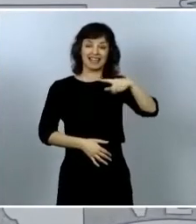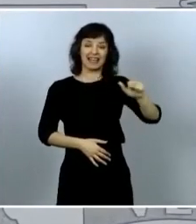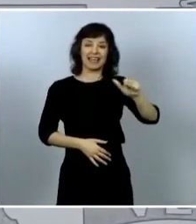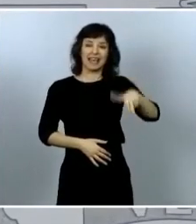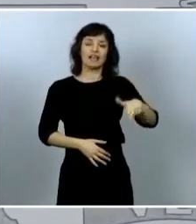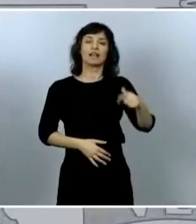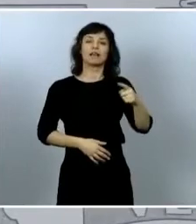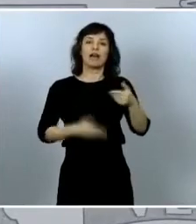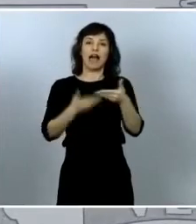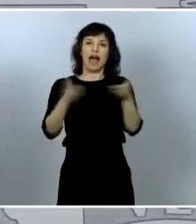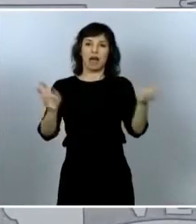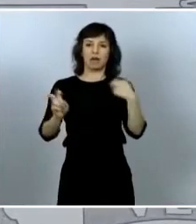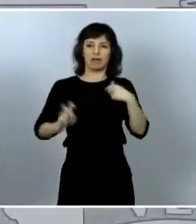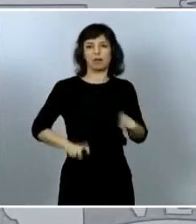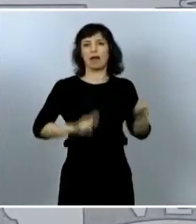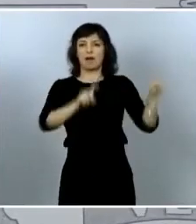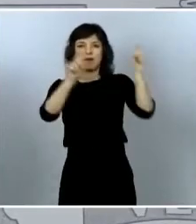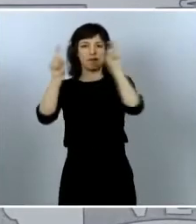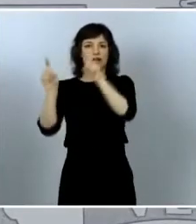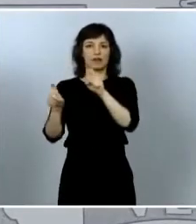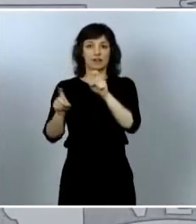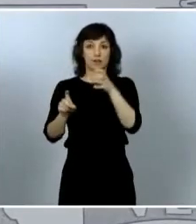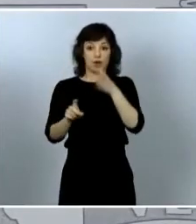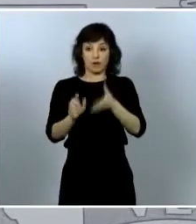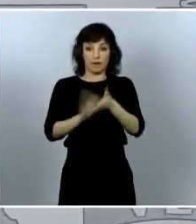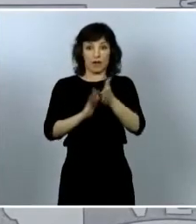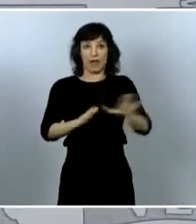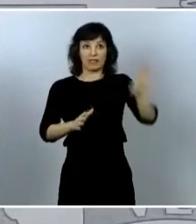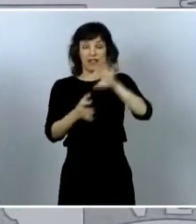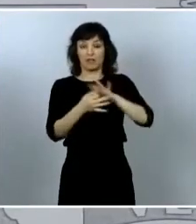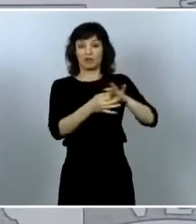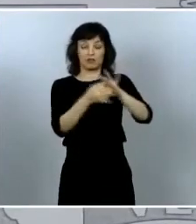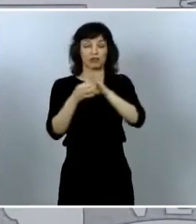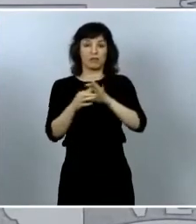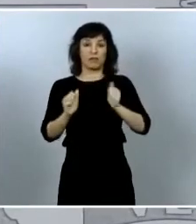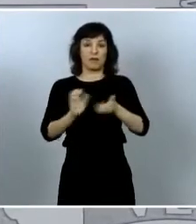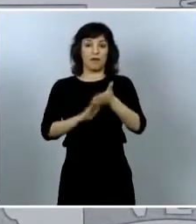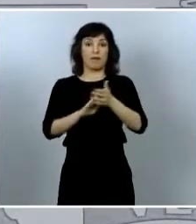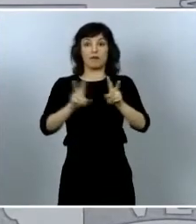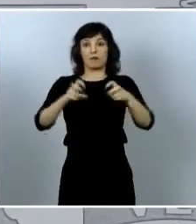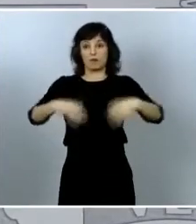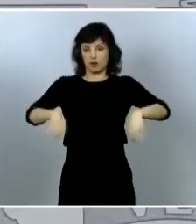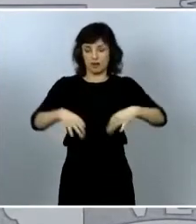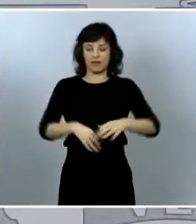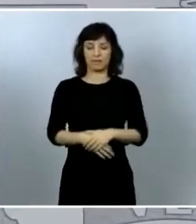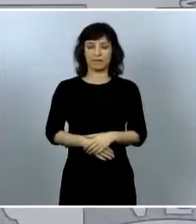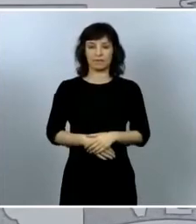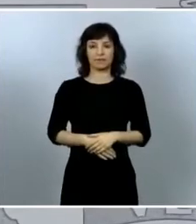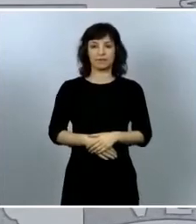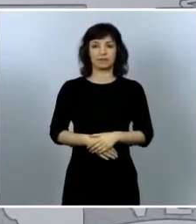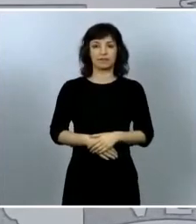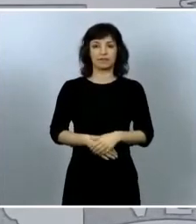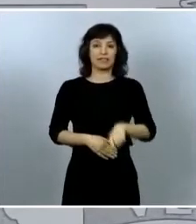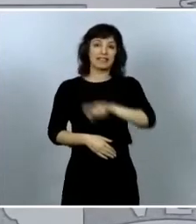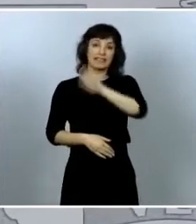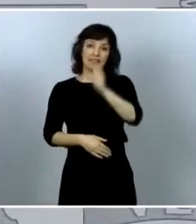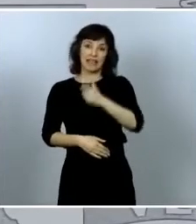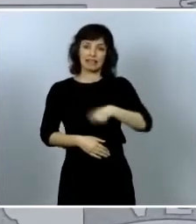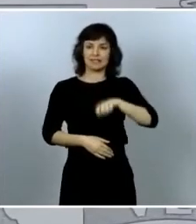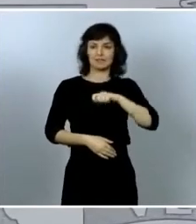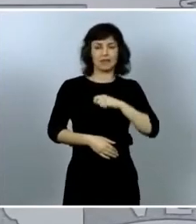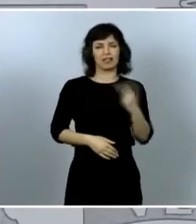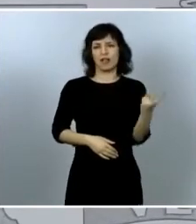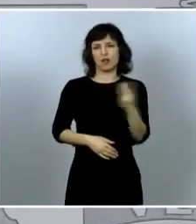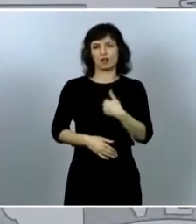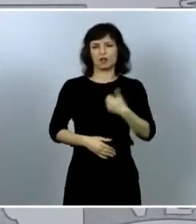en la que nos adentramos todos los estados miembros España e Italia somos dos de los países europeos con mayor atractivo turístico